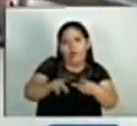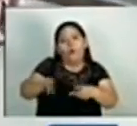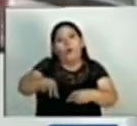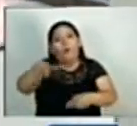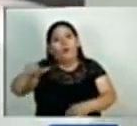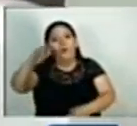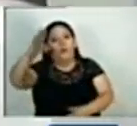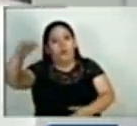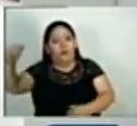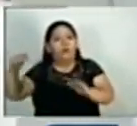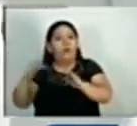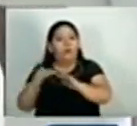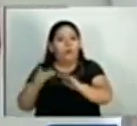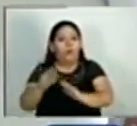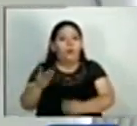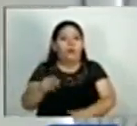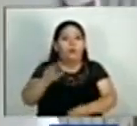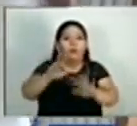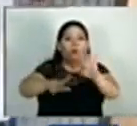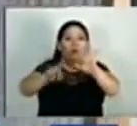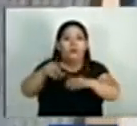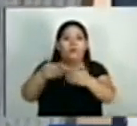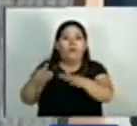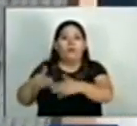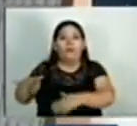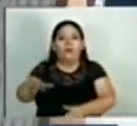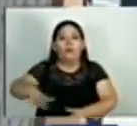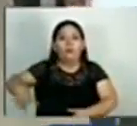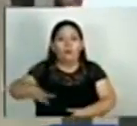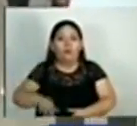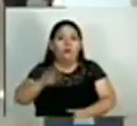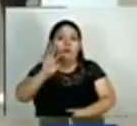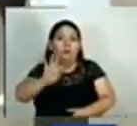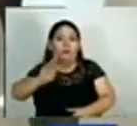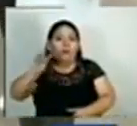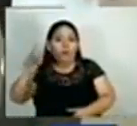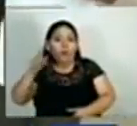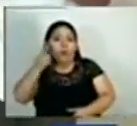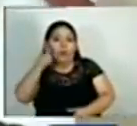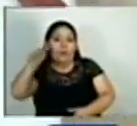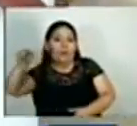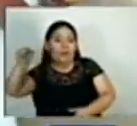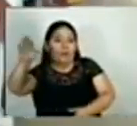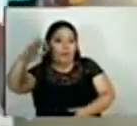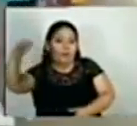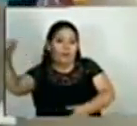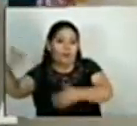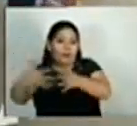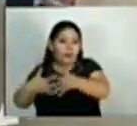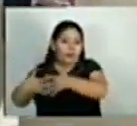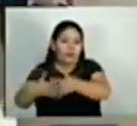extranjero se tiene un estimado de 81 centros de votación de los cuales 42 estarían en Estados Unidos.